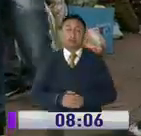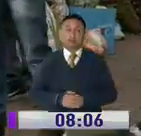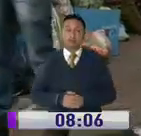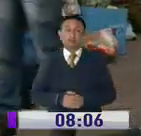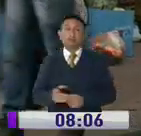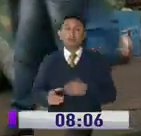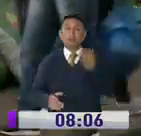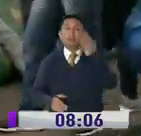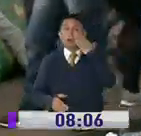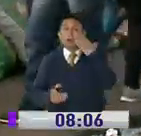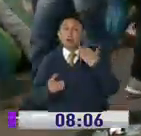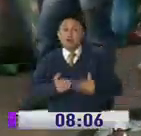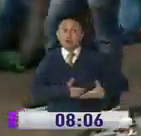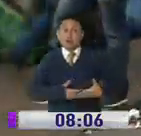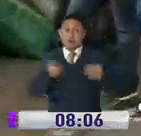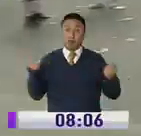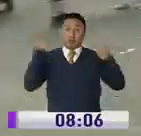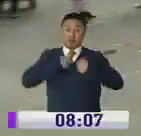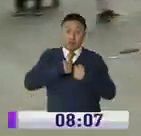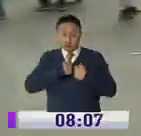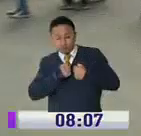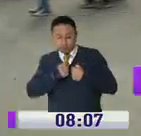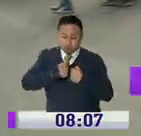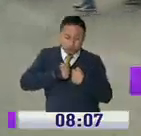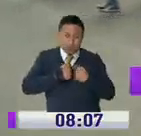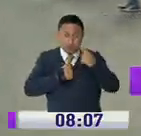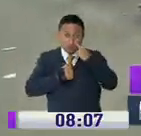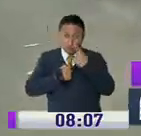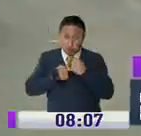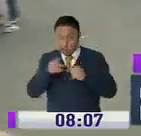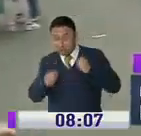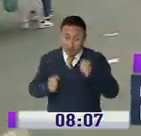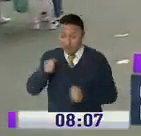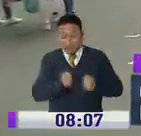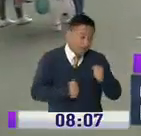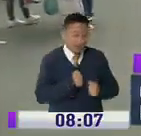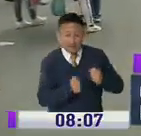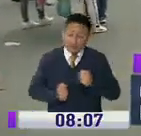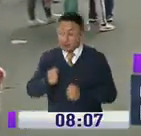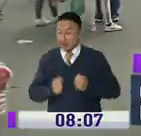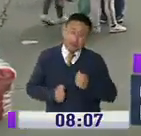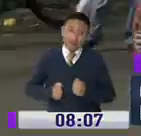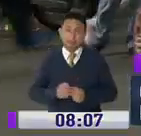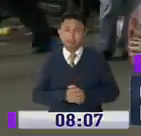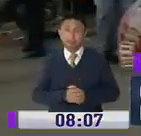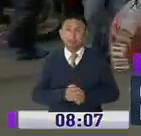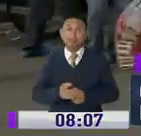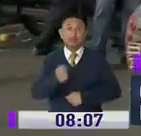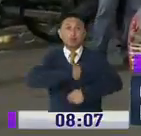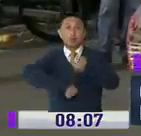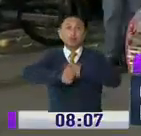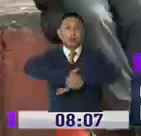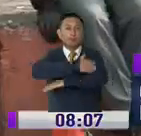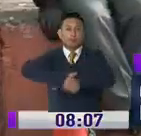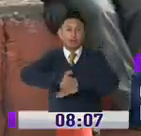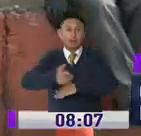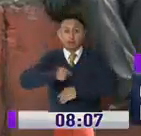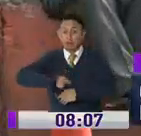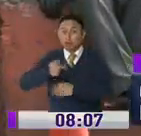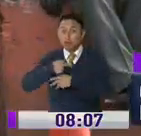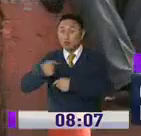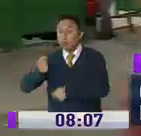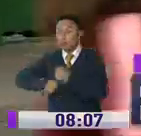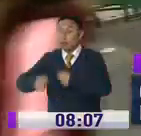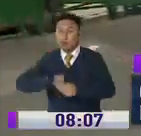Varias madres llevaban a sus bebés en espalda. Niños sorteaban a los autos para cruzar de una vereda a otra. Comerciantes informales ofertaban sus